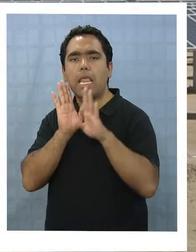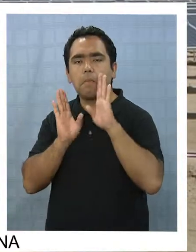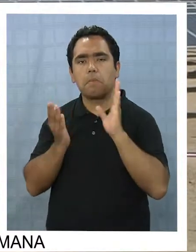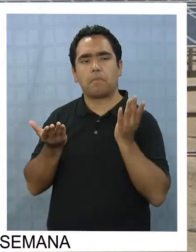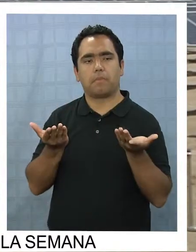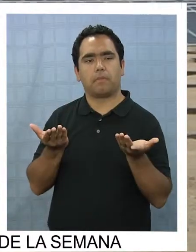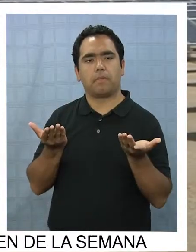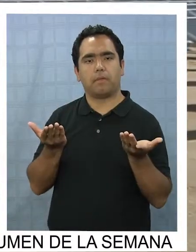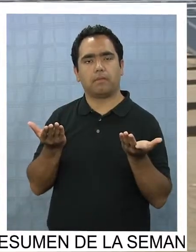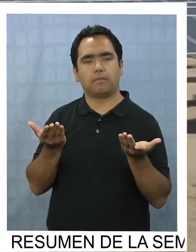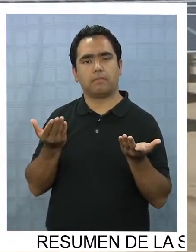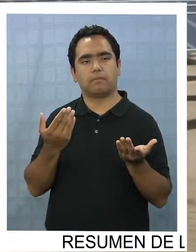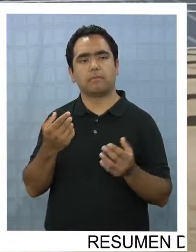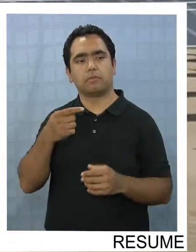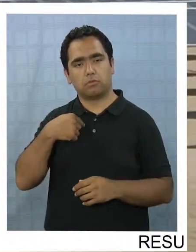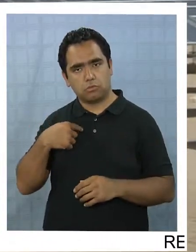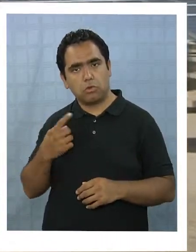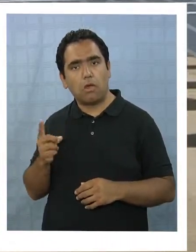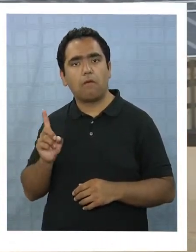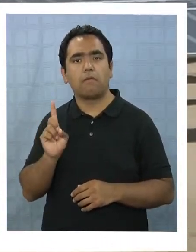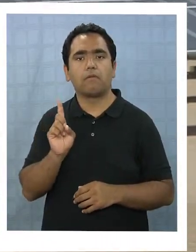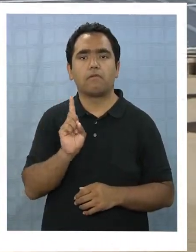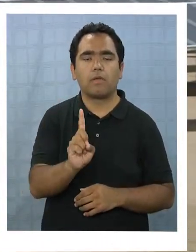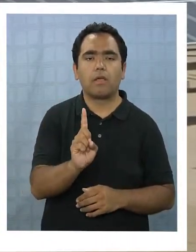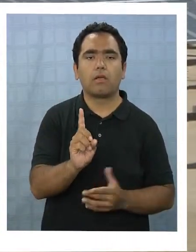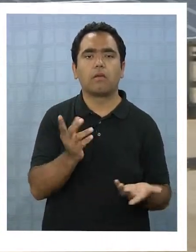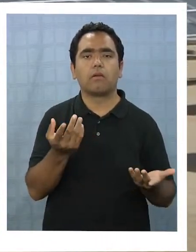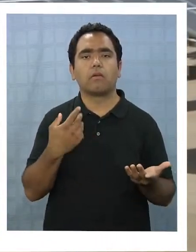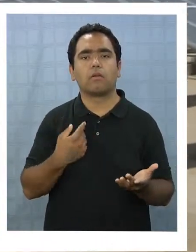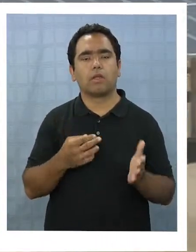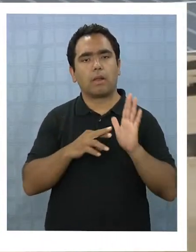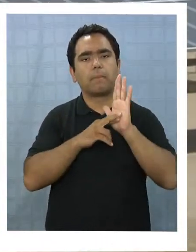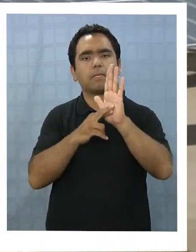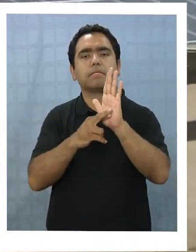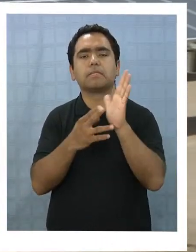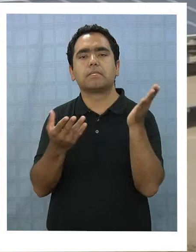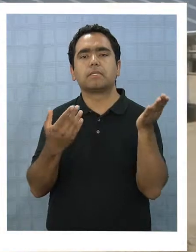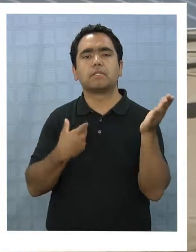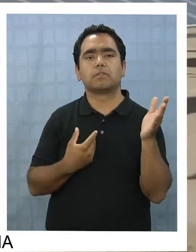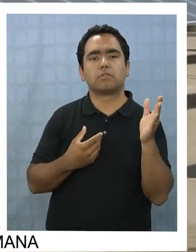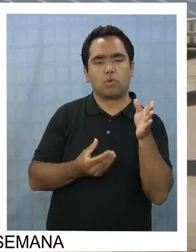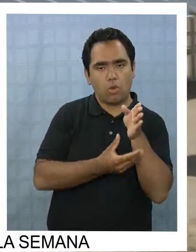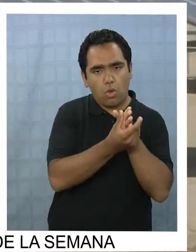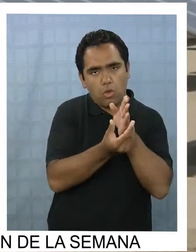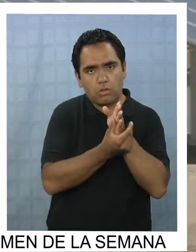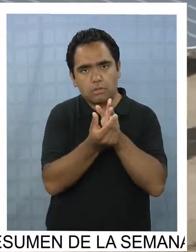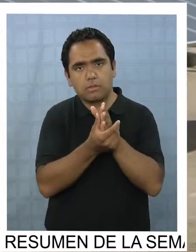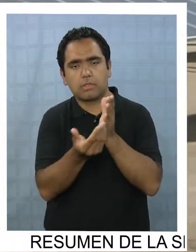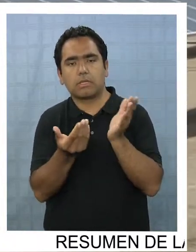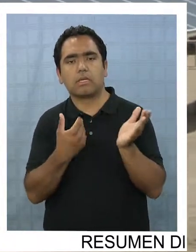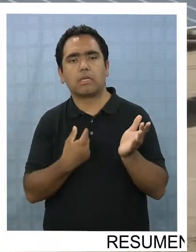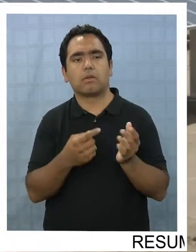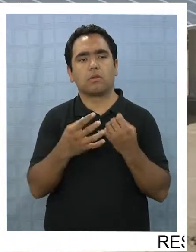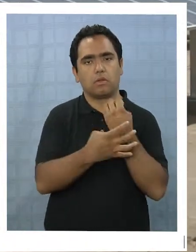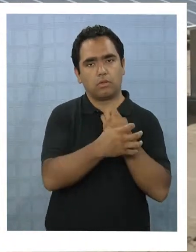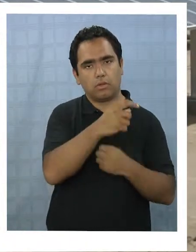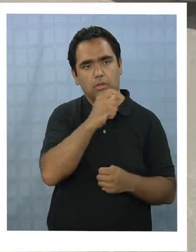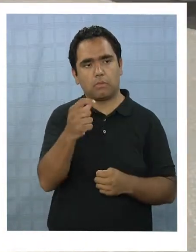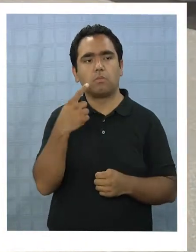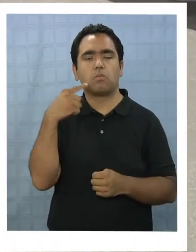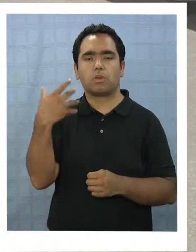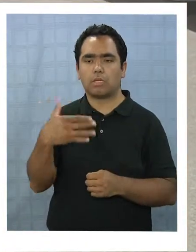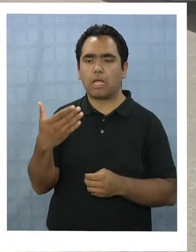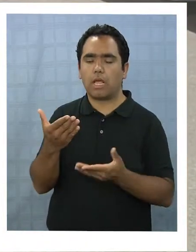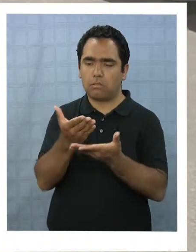exponer. Yo vengo en este momento en representación de los cores para que después nosotros planteemos lo que significa y lo que está haciendo Coyahuasi.